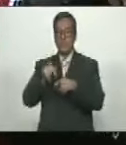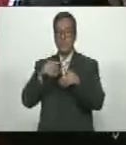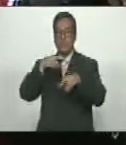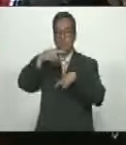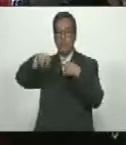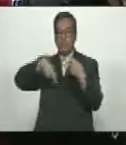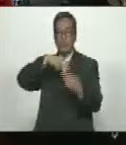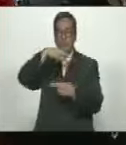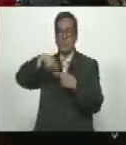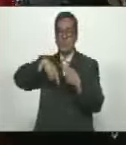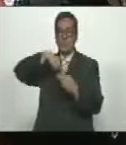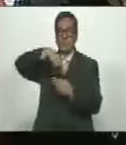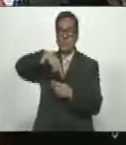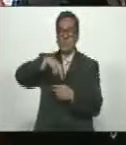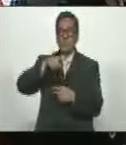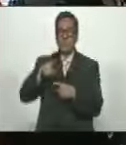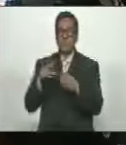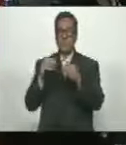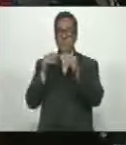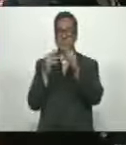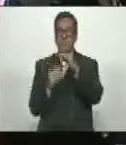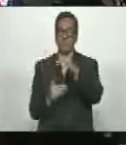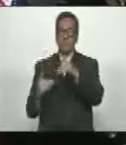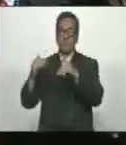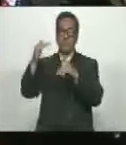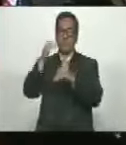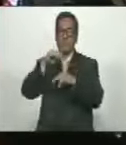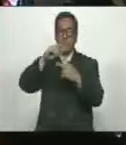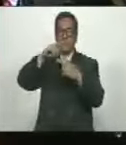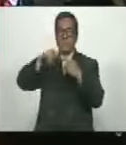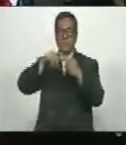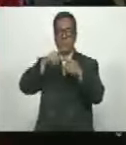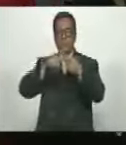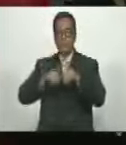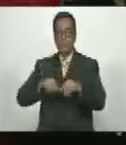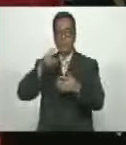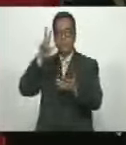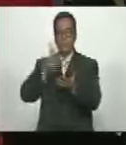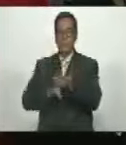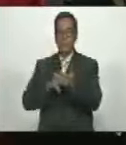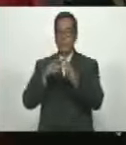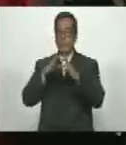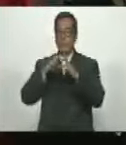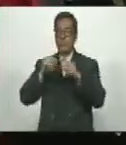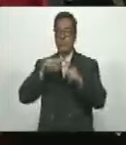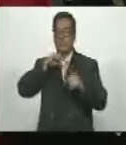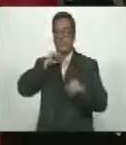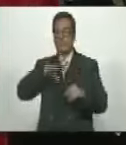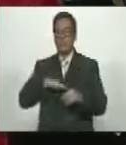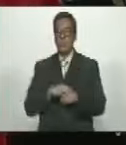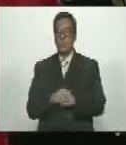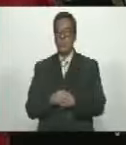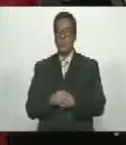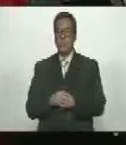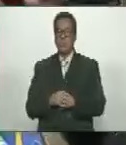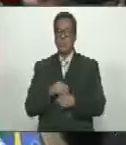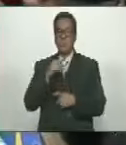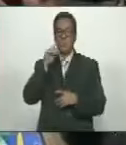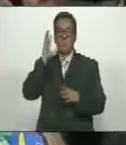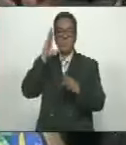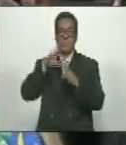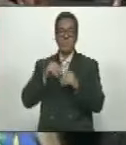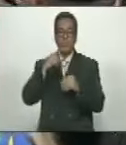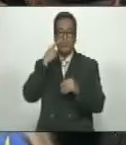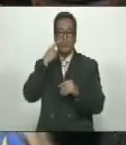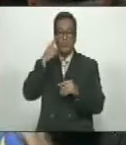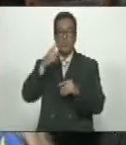revolución están muy por encima que los presupuestos que se aprobaron aquí a lo largo de toda la historia como resultado de